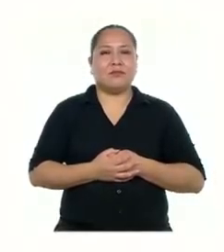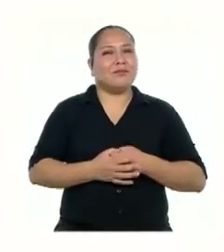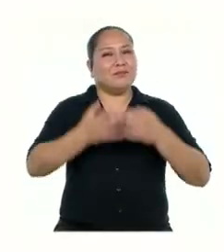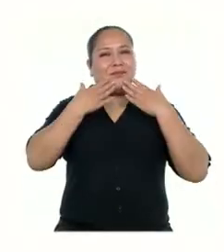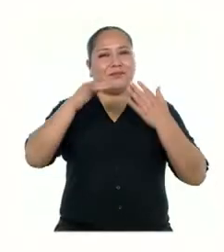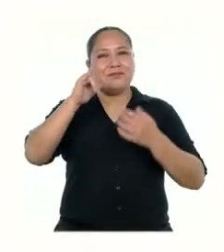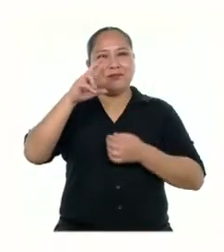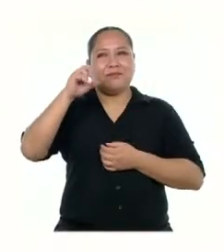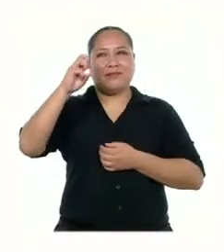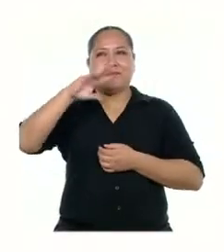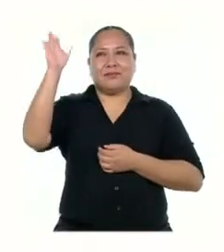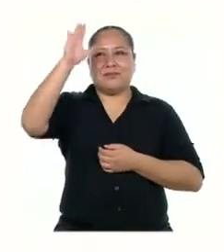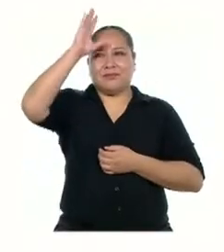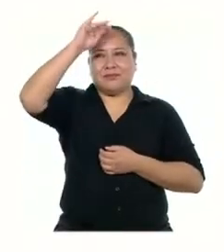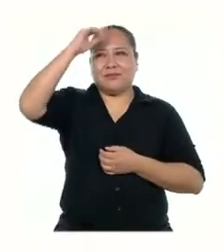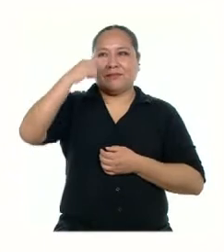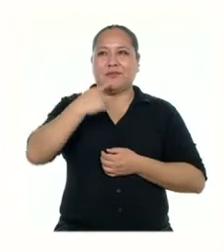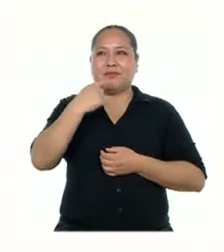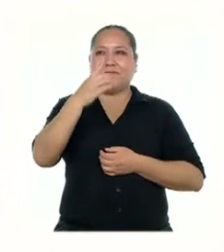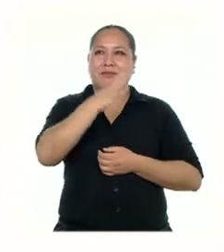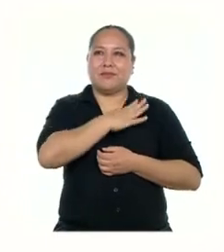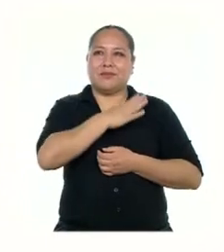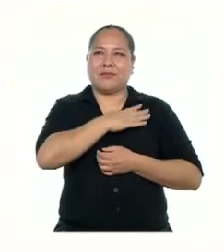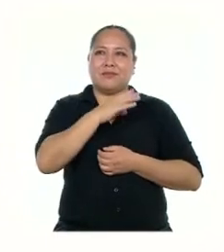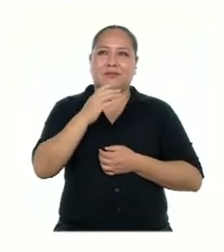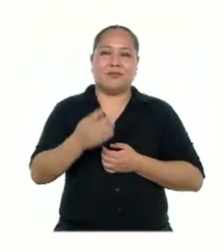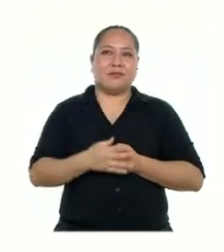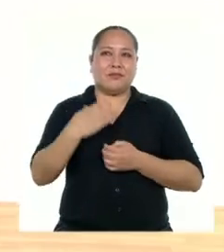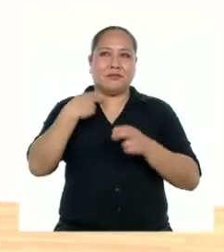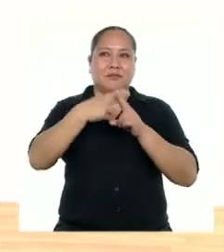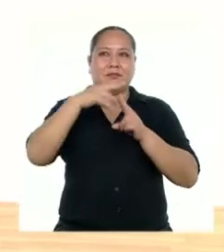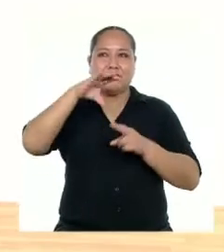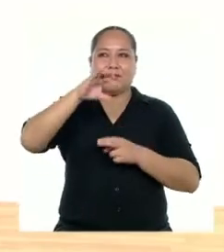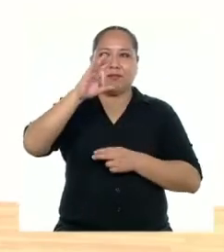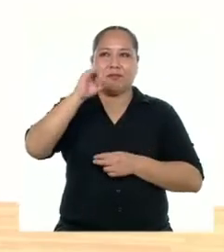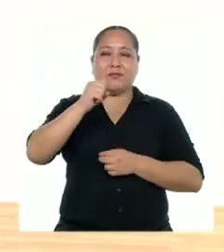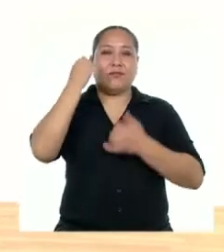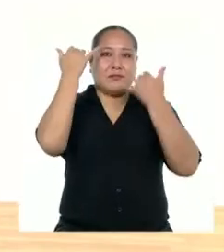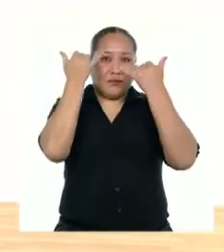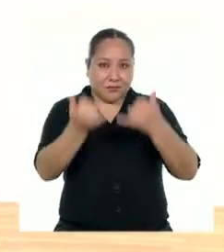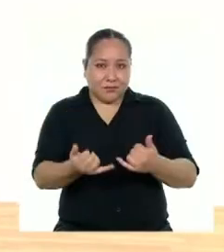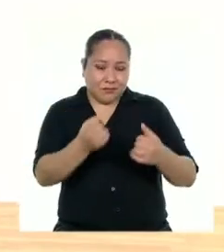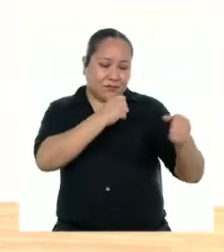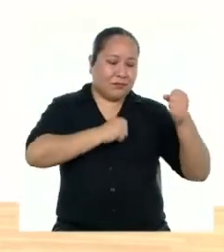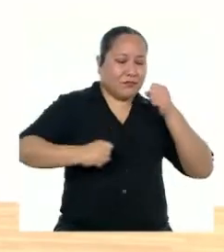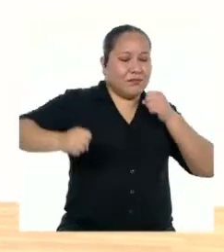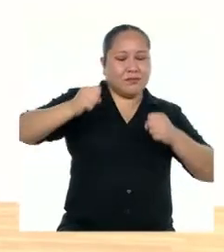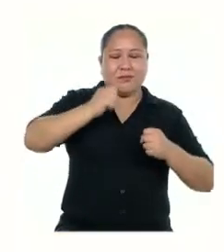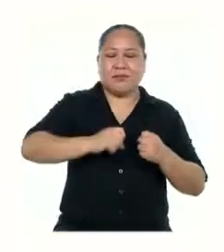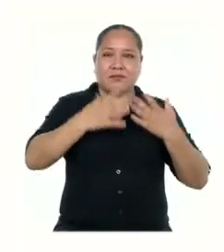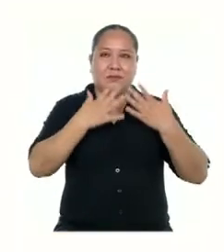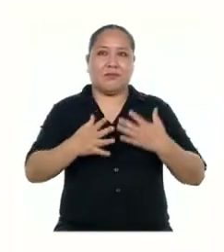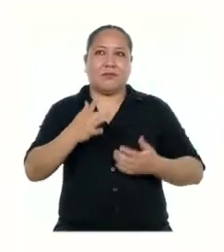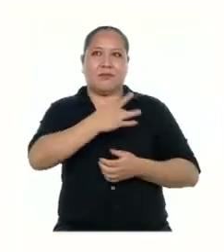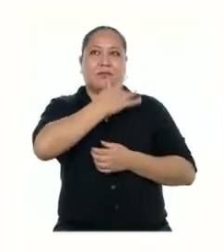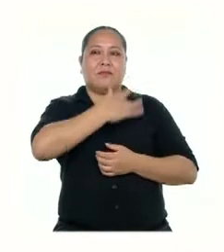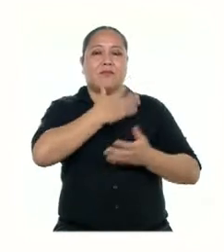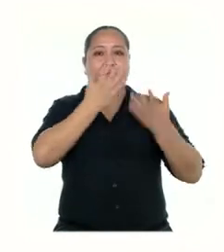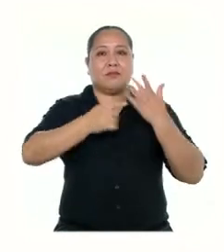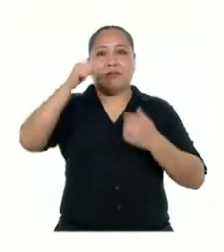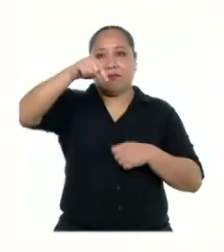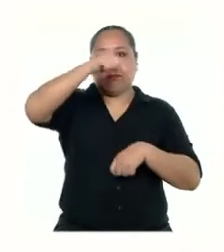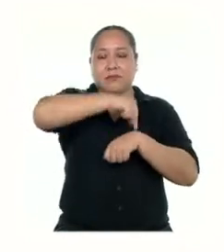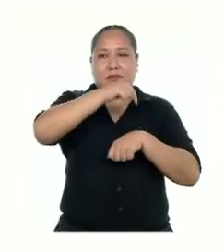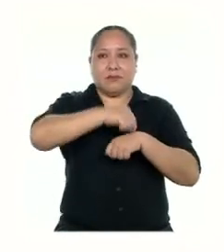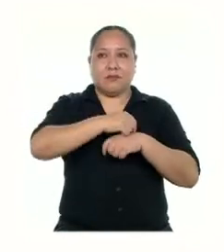Gracias, Yaremis. Hola, chicas y chicos de Cuarto de Secundaria. Yo soy Cefas y hoy vamos a mover cosas desde lo que sentimos. Seguramente en estos